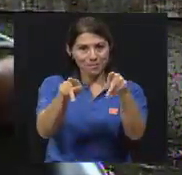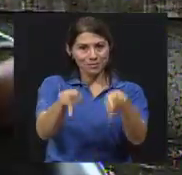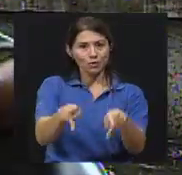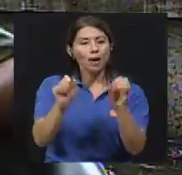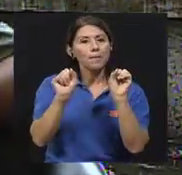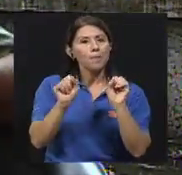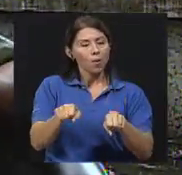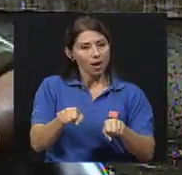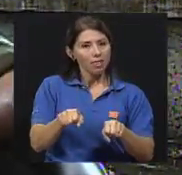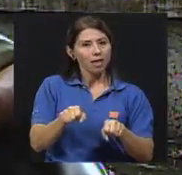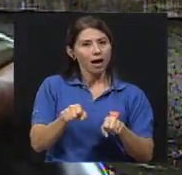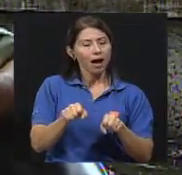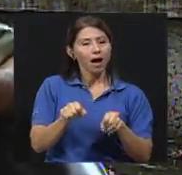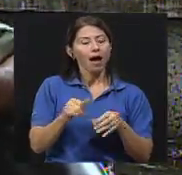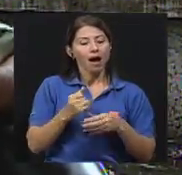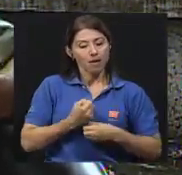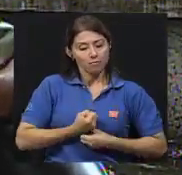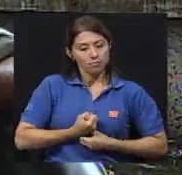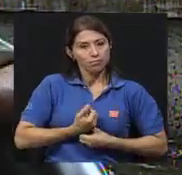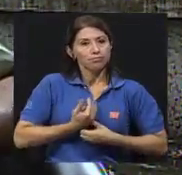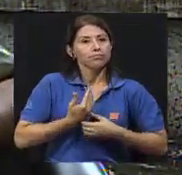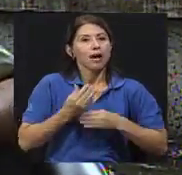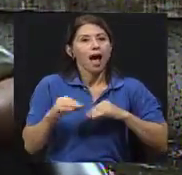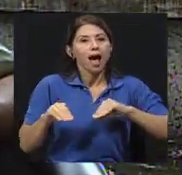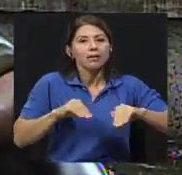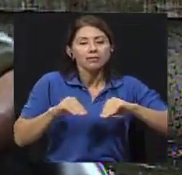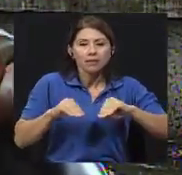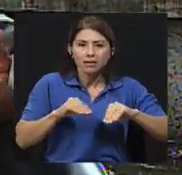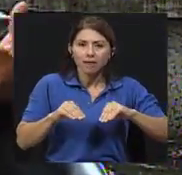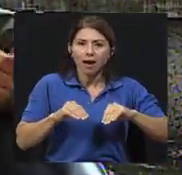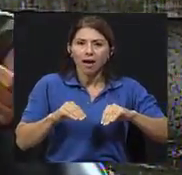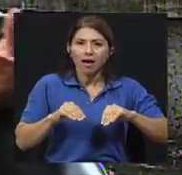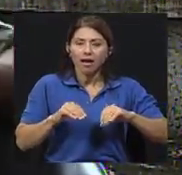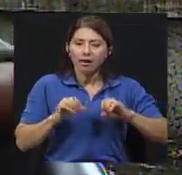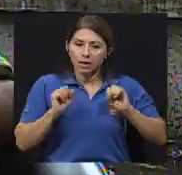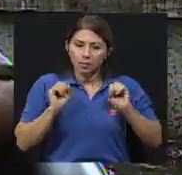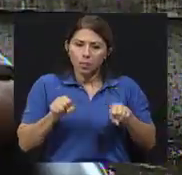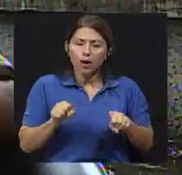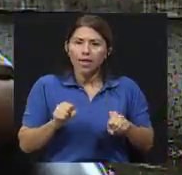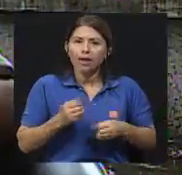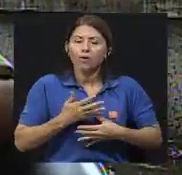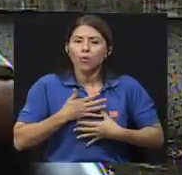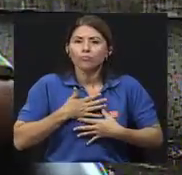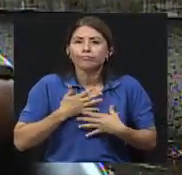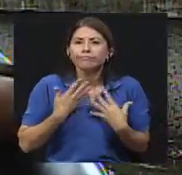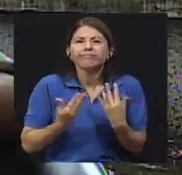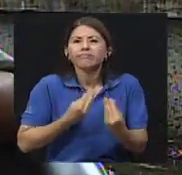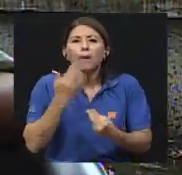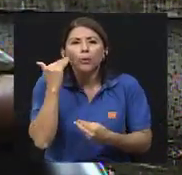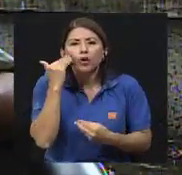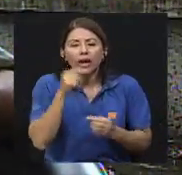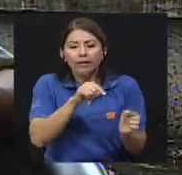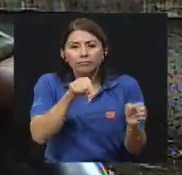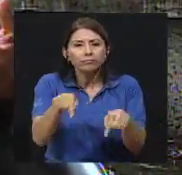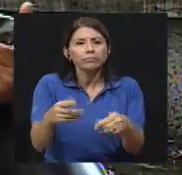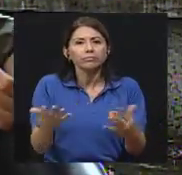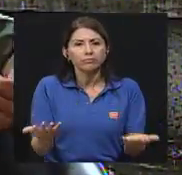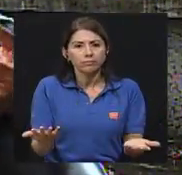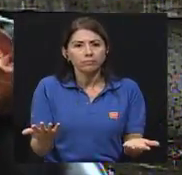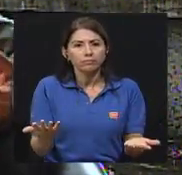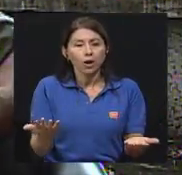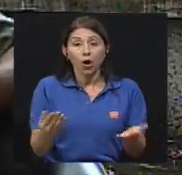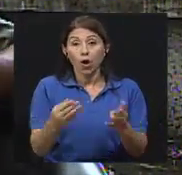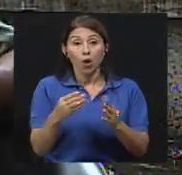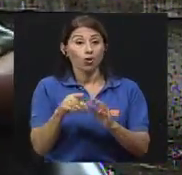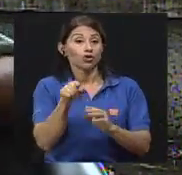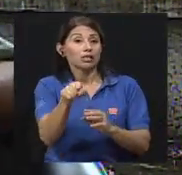pueda recrear de forma activa ese malestar que lo trae a la terapia, ¿verdad? O si es